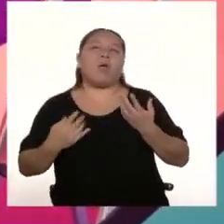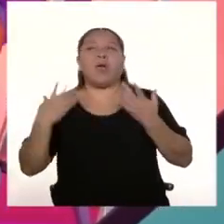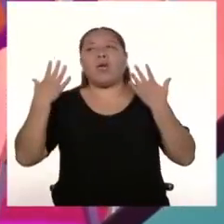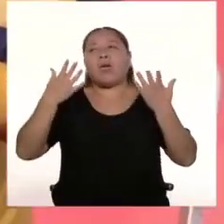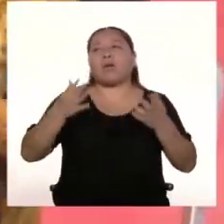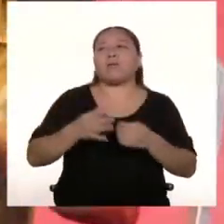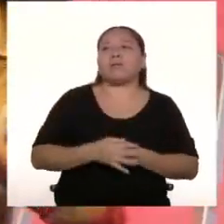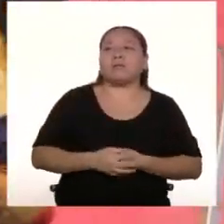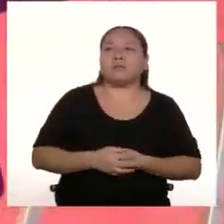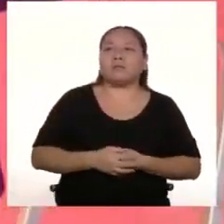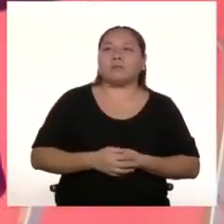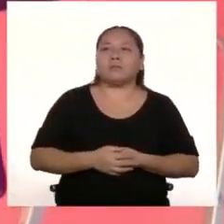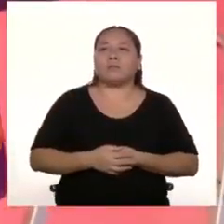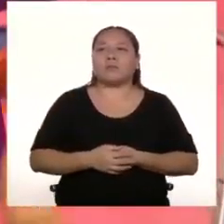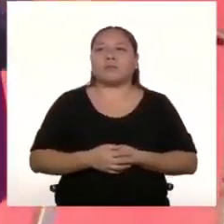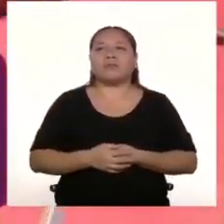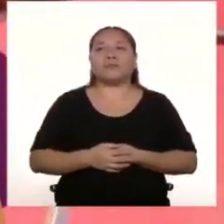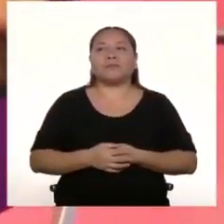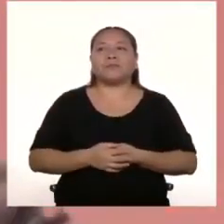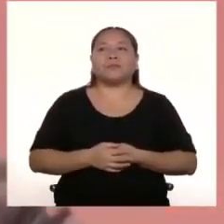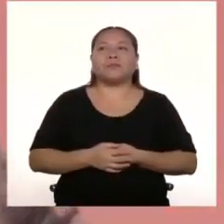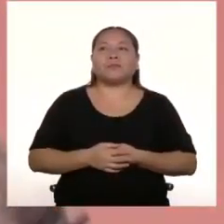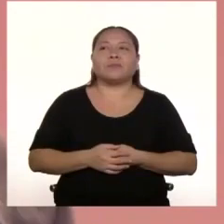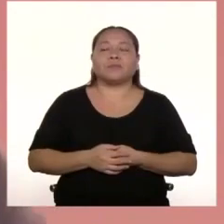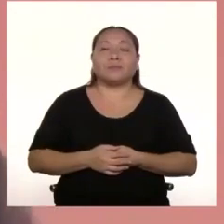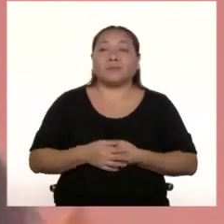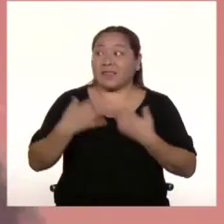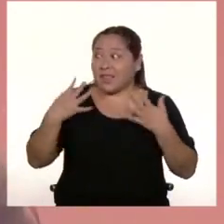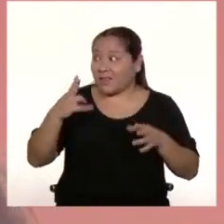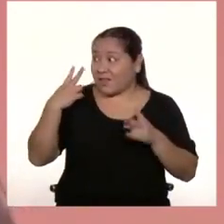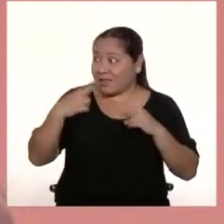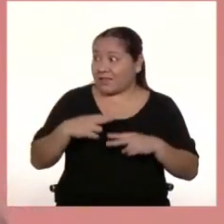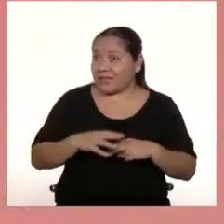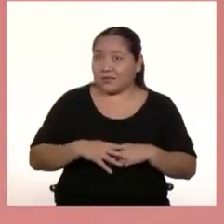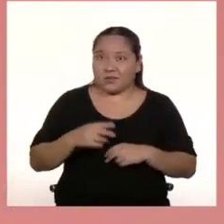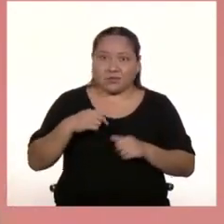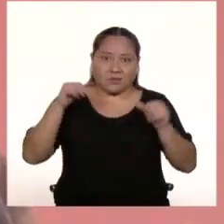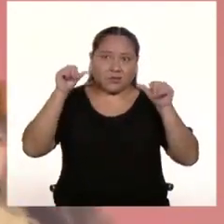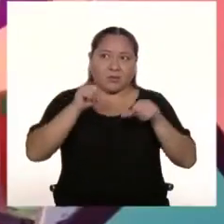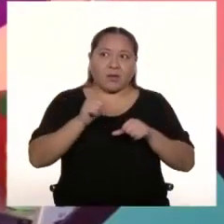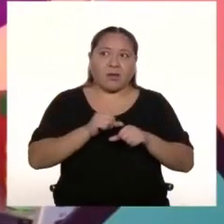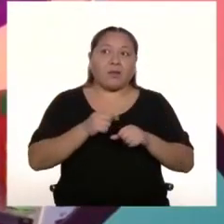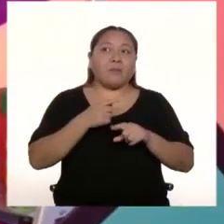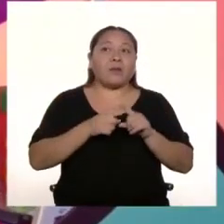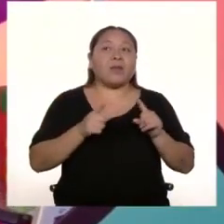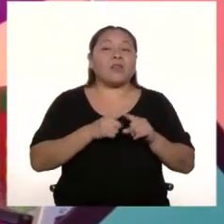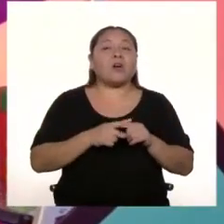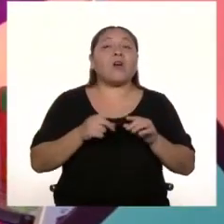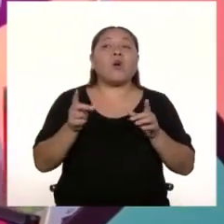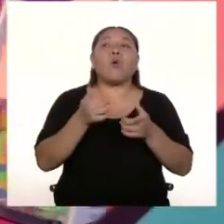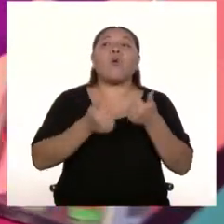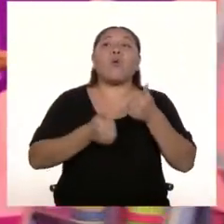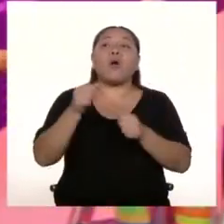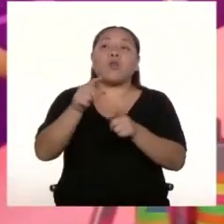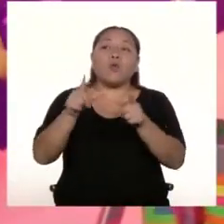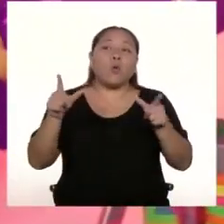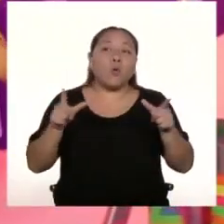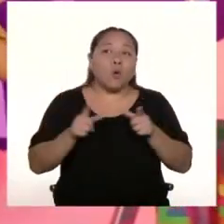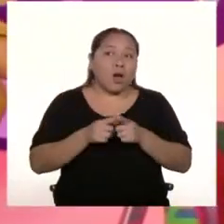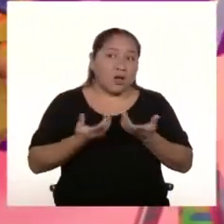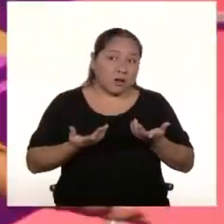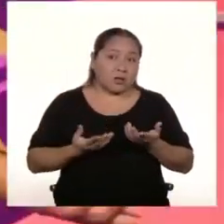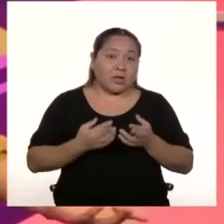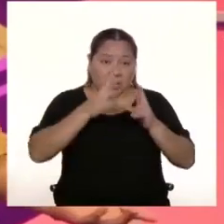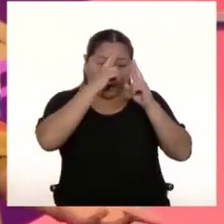¡Uniforme! ¡Uniforme! ¿Ya ves Cami? No está mal Siempre y cuando sepamos en qué lugar hacerlo Y respetemos el